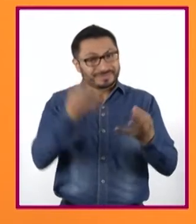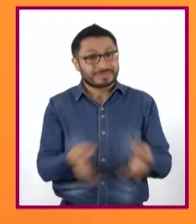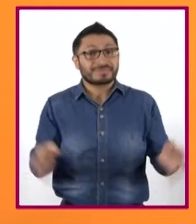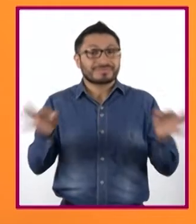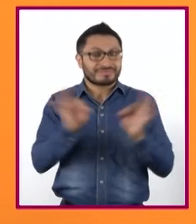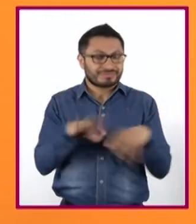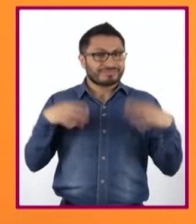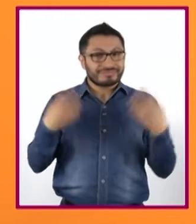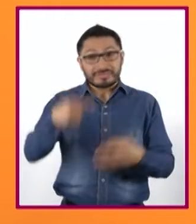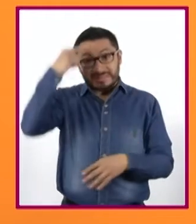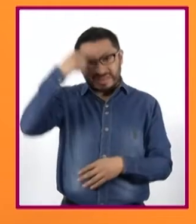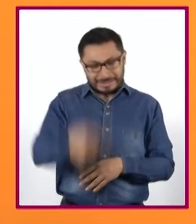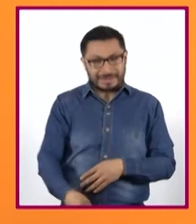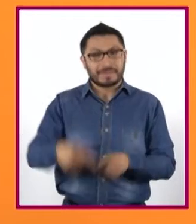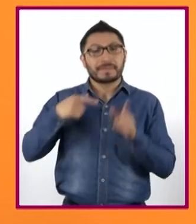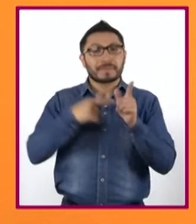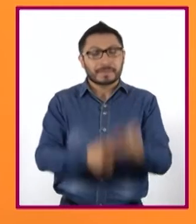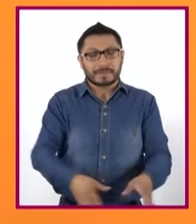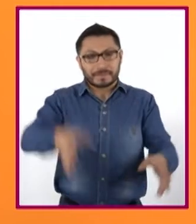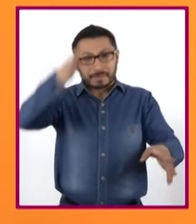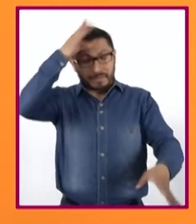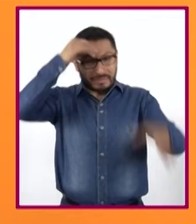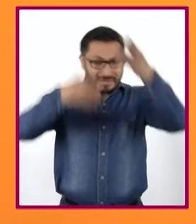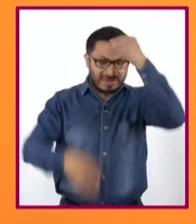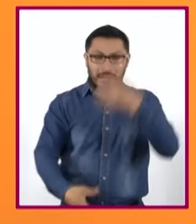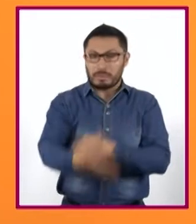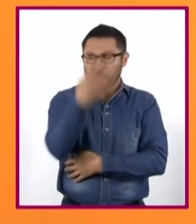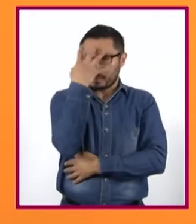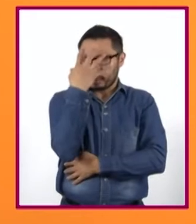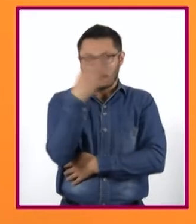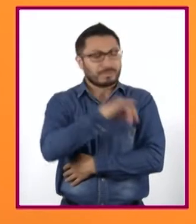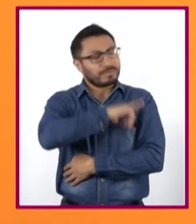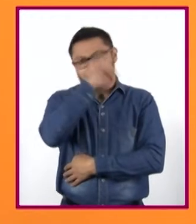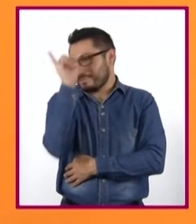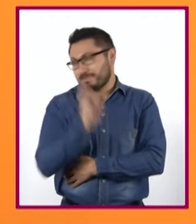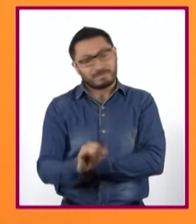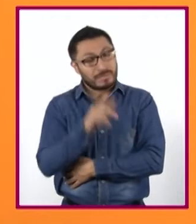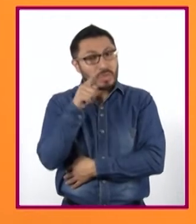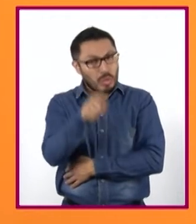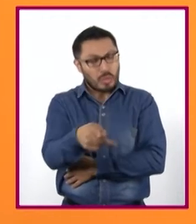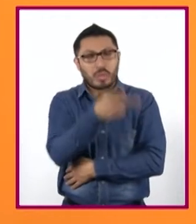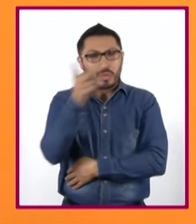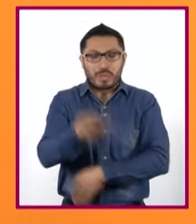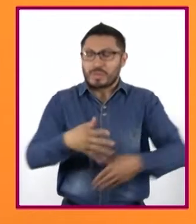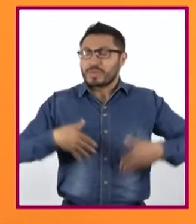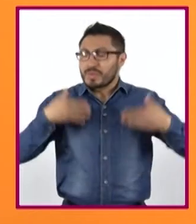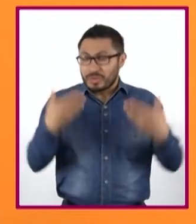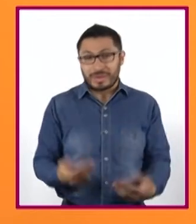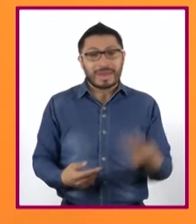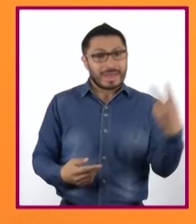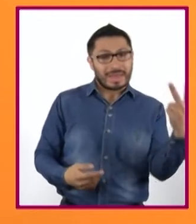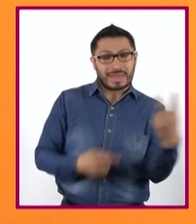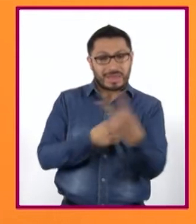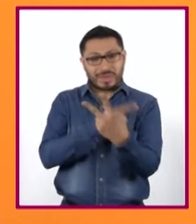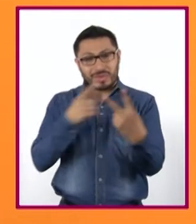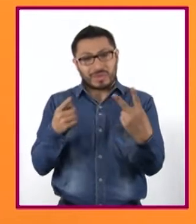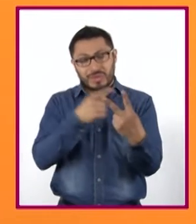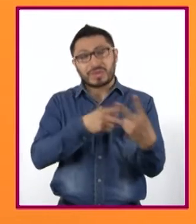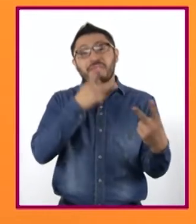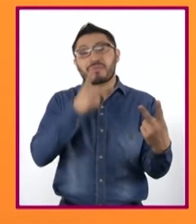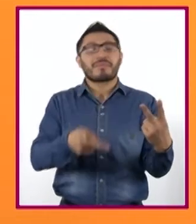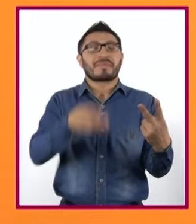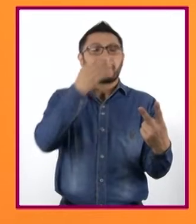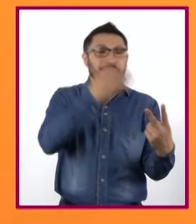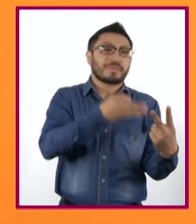para aprender. Nunca dejen que la vergüenza les impida preguntar algo. Los dos términos son aceptados,